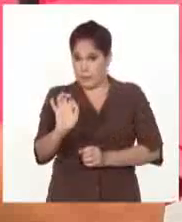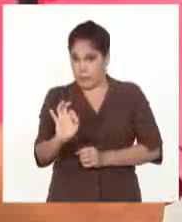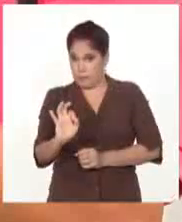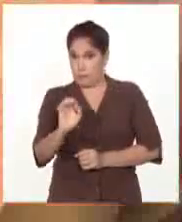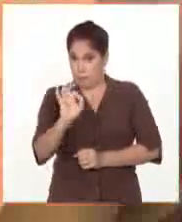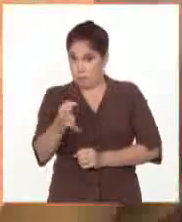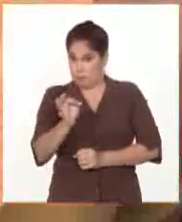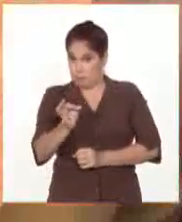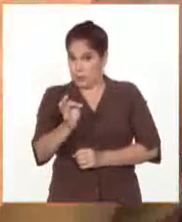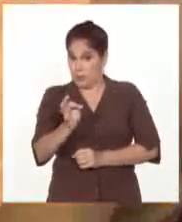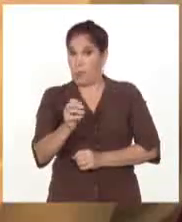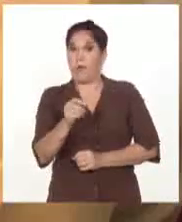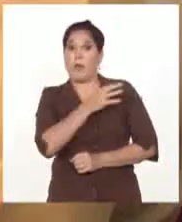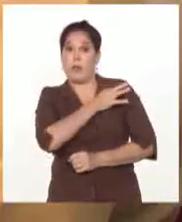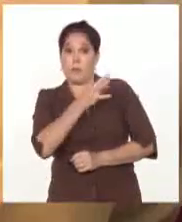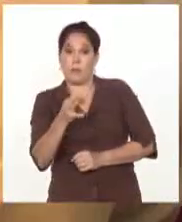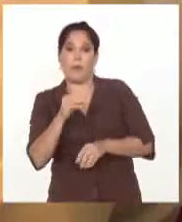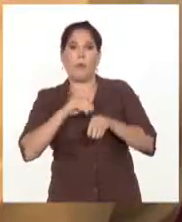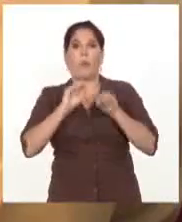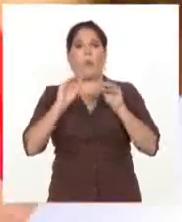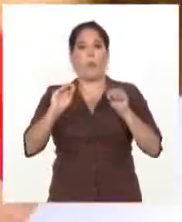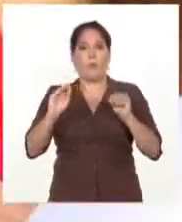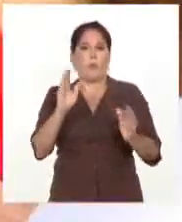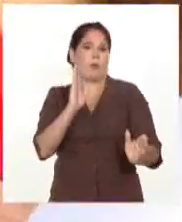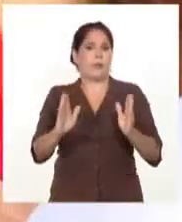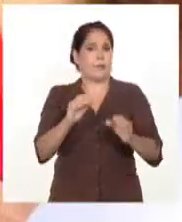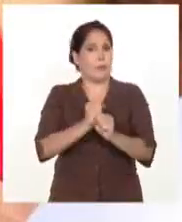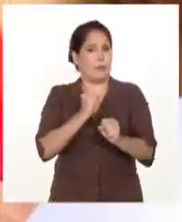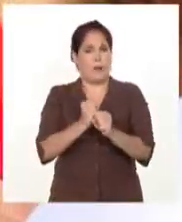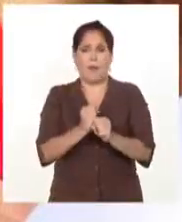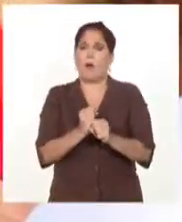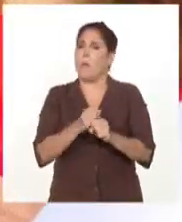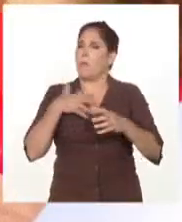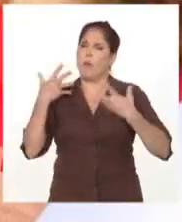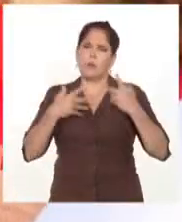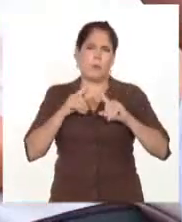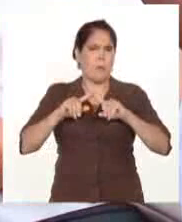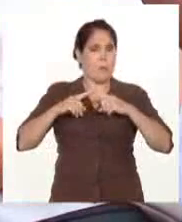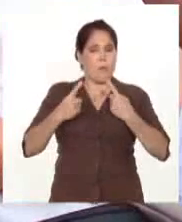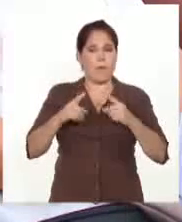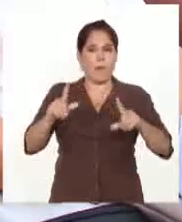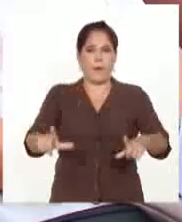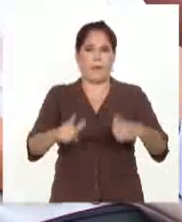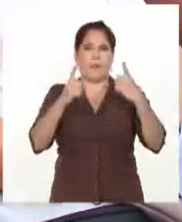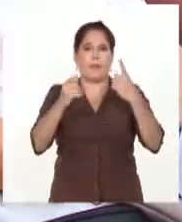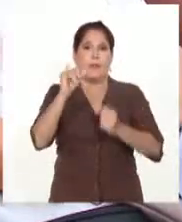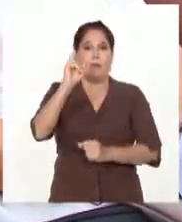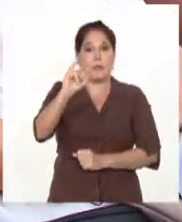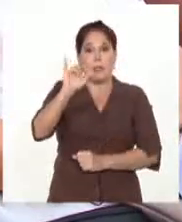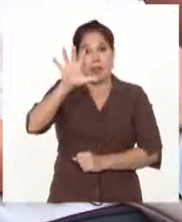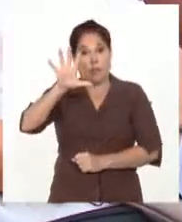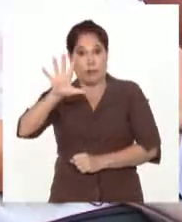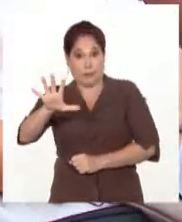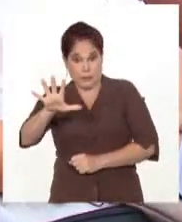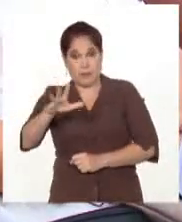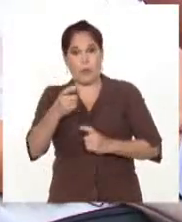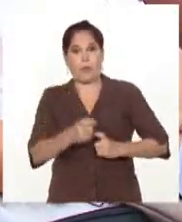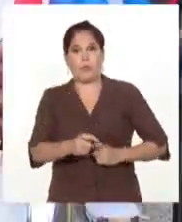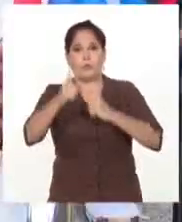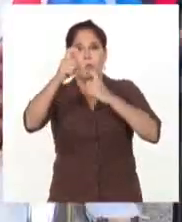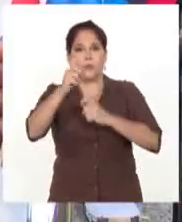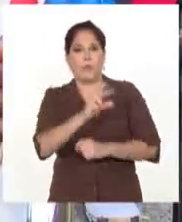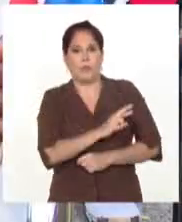Montiagudo Ruiz, convocó a una nueva etapa de trabajo motivada principalmente por el aniversario 65 del triunfo de la